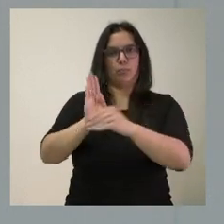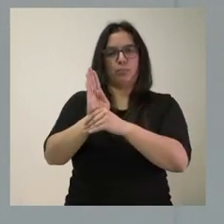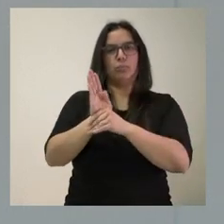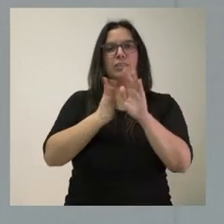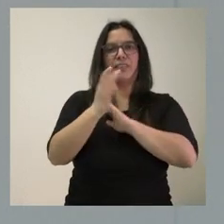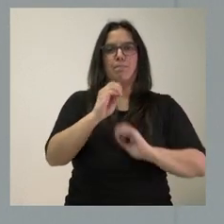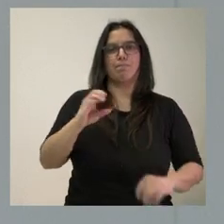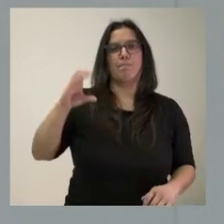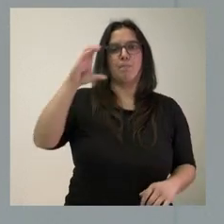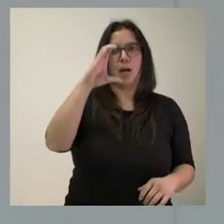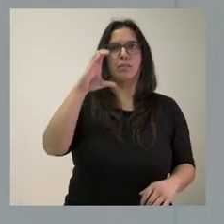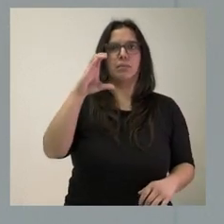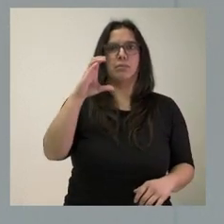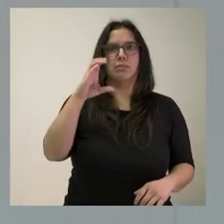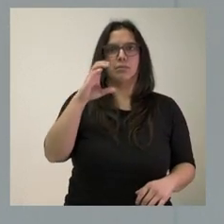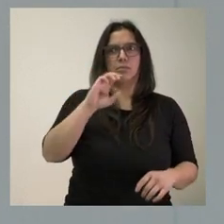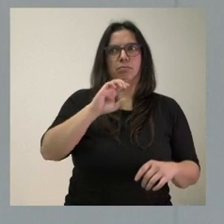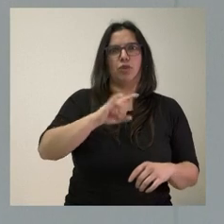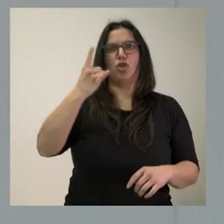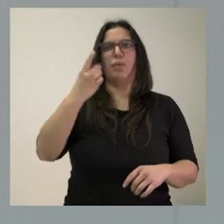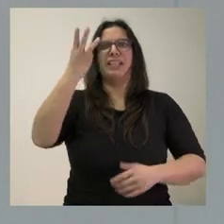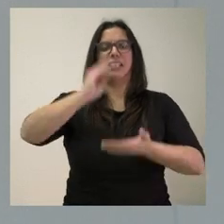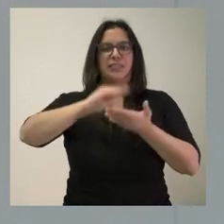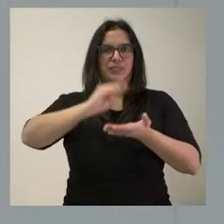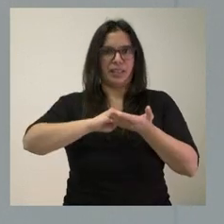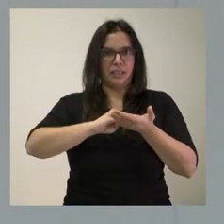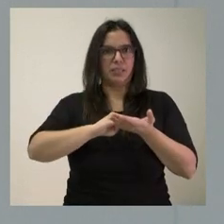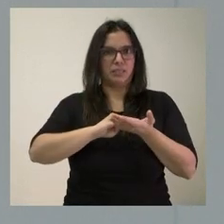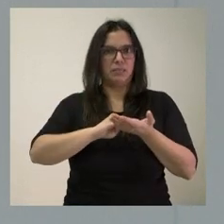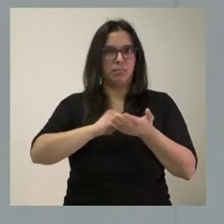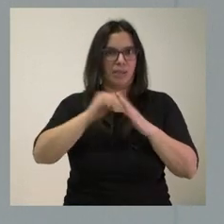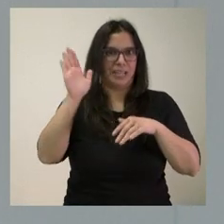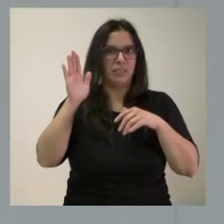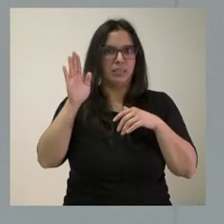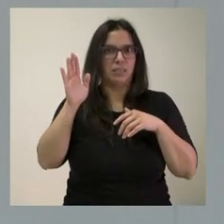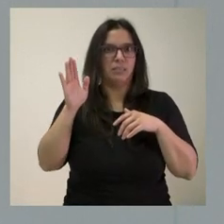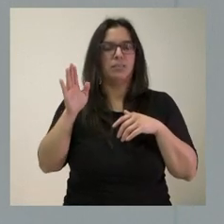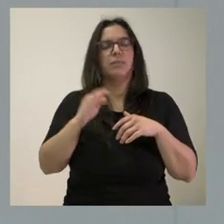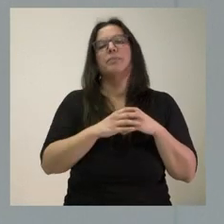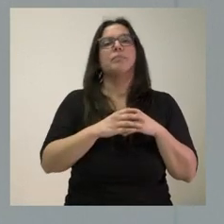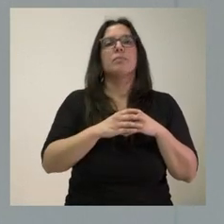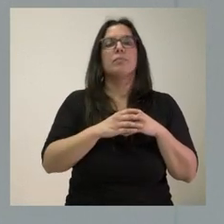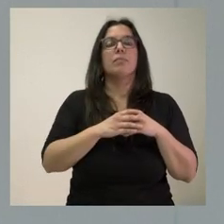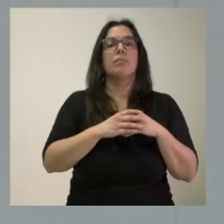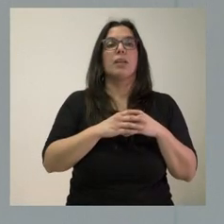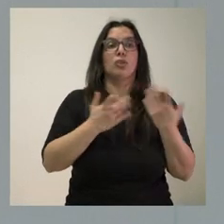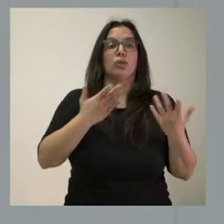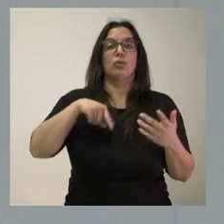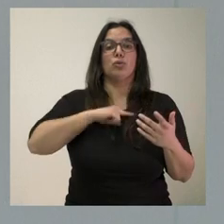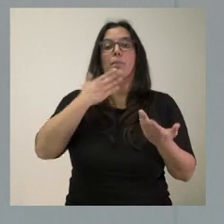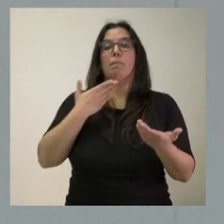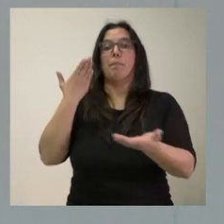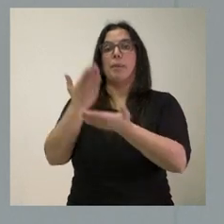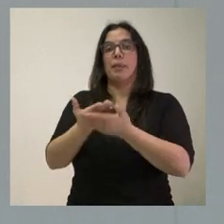aumentado por algo más de tres, es decir, más que se ha triplicado esa dotación. Lo que le pedimos al